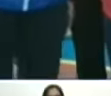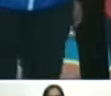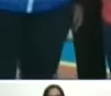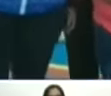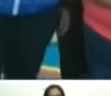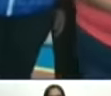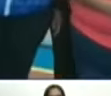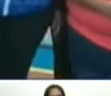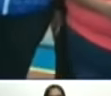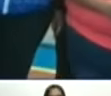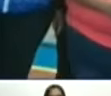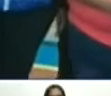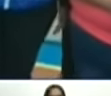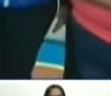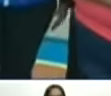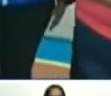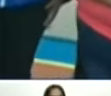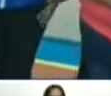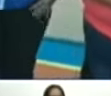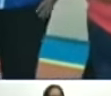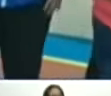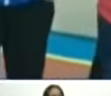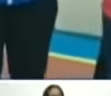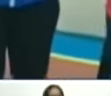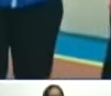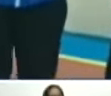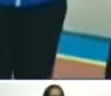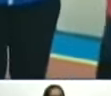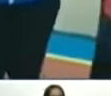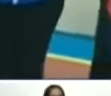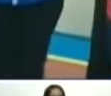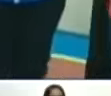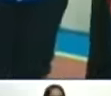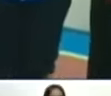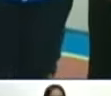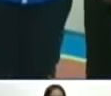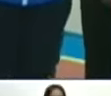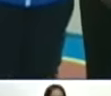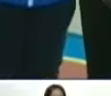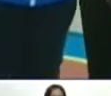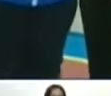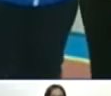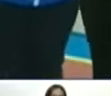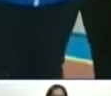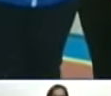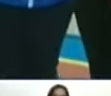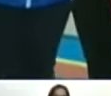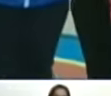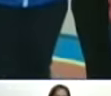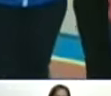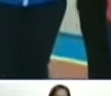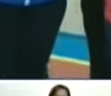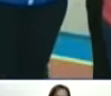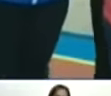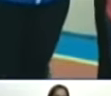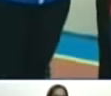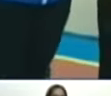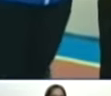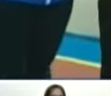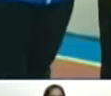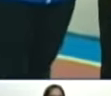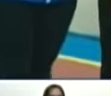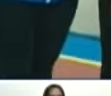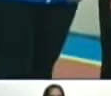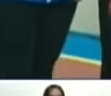Darwin que está por ahí a Alejandra a Carmen a las niñas a los